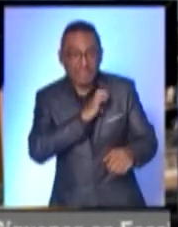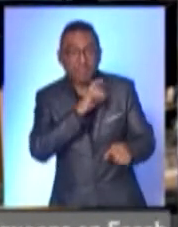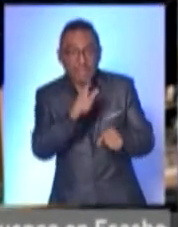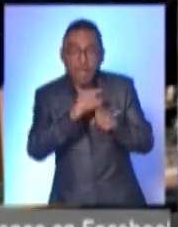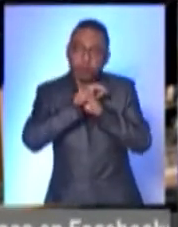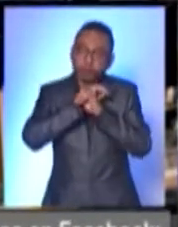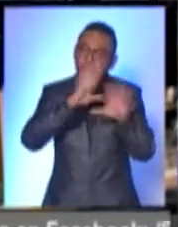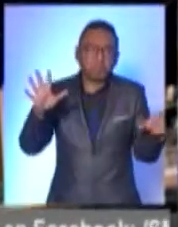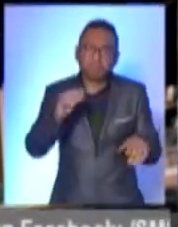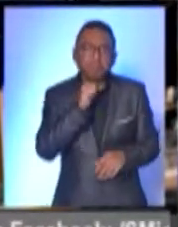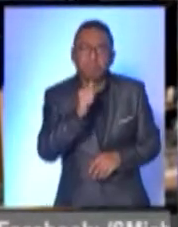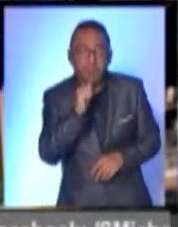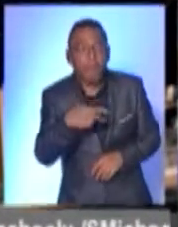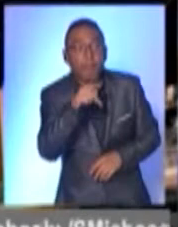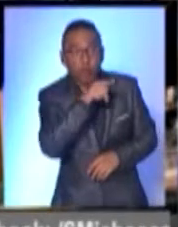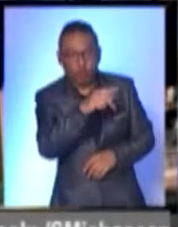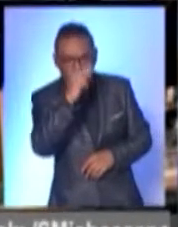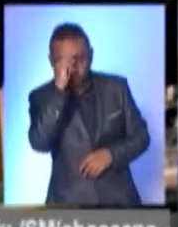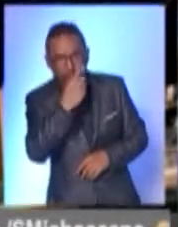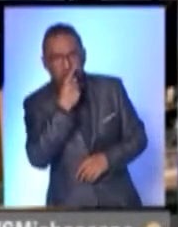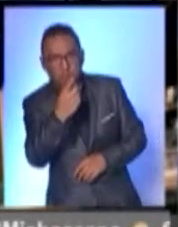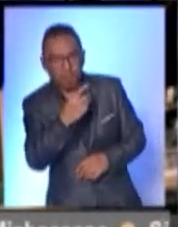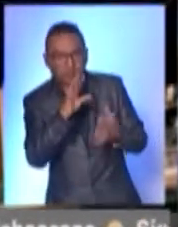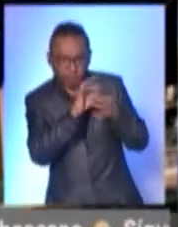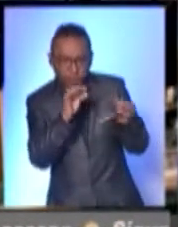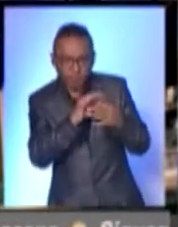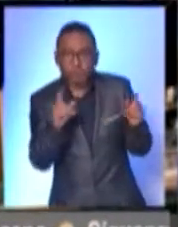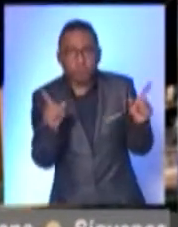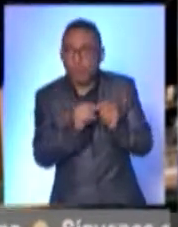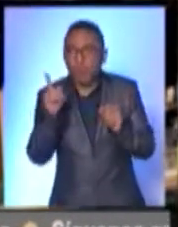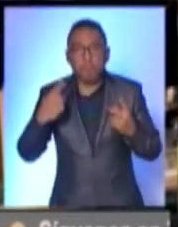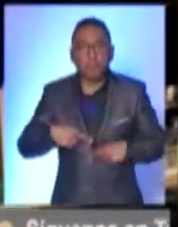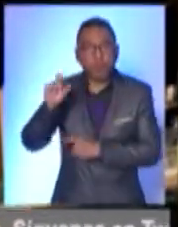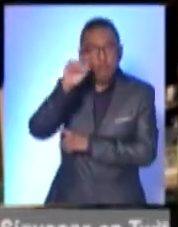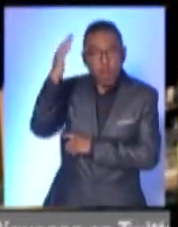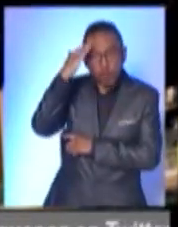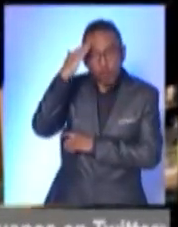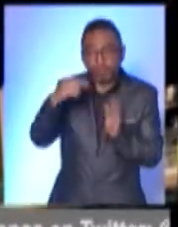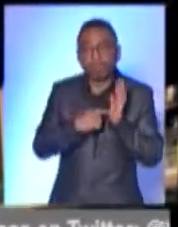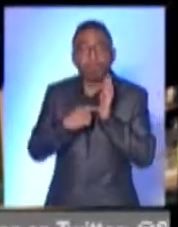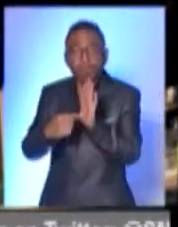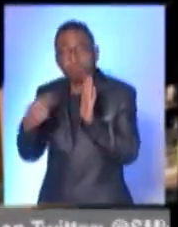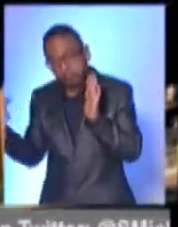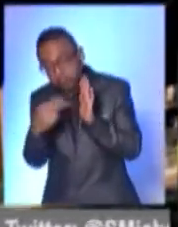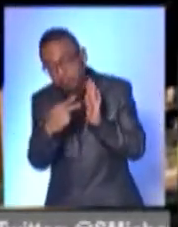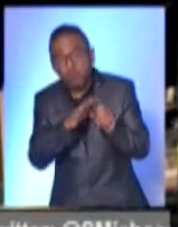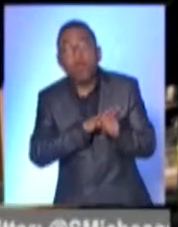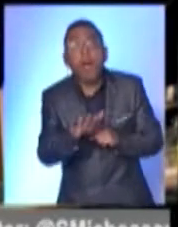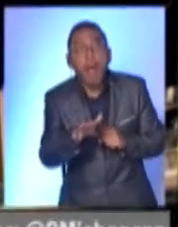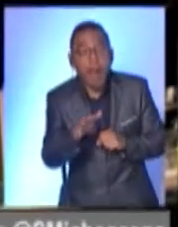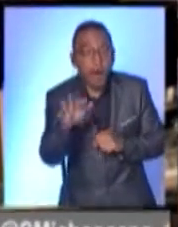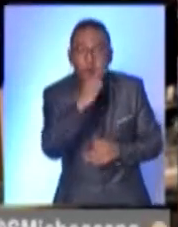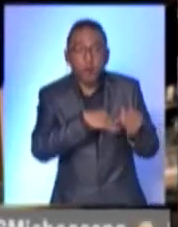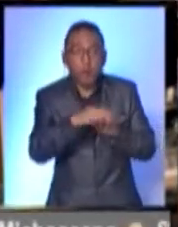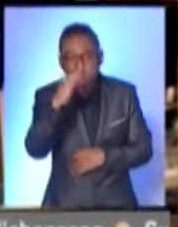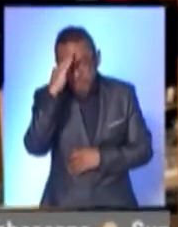sino en este caso, explicó el experto, se le presentan a las autoridades. La eficacia no es el concepto que tiene en todo